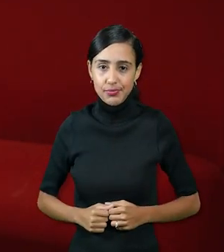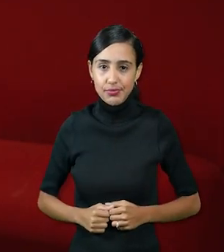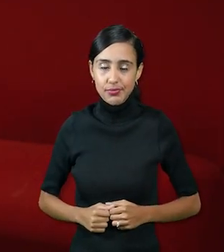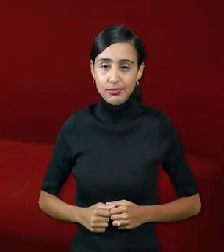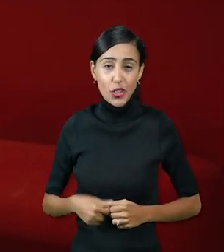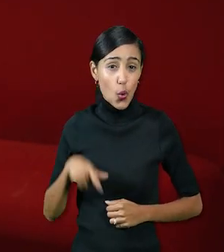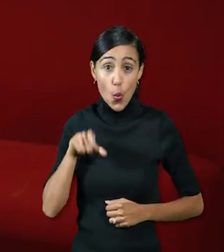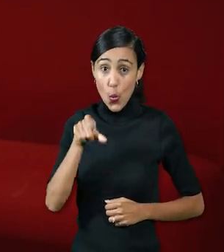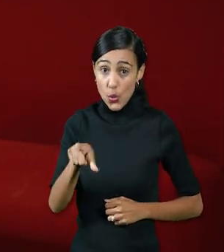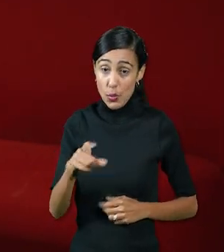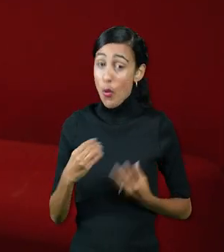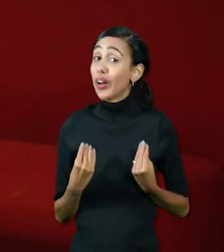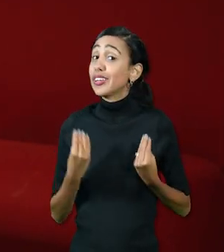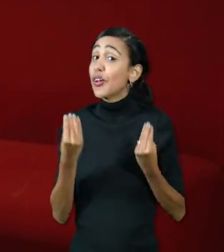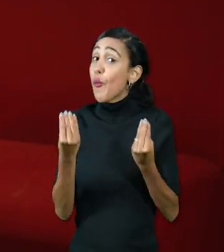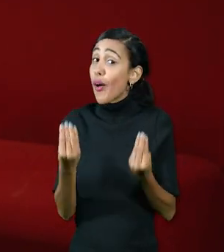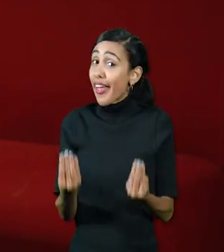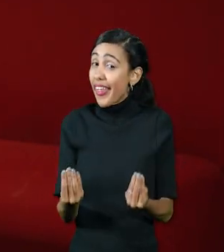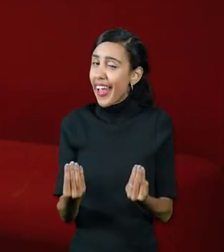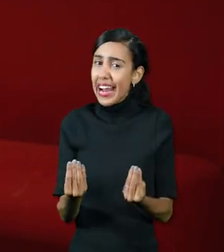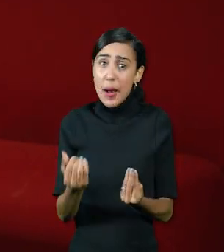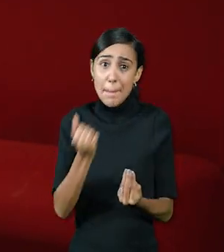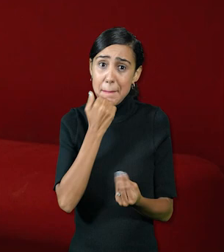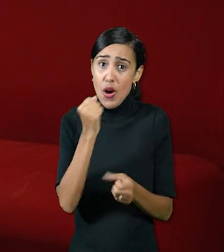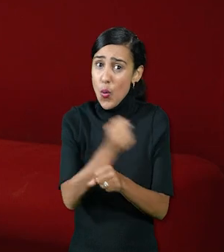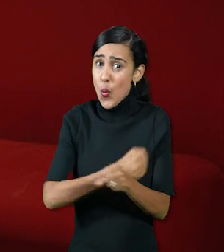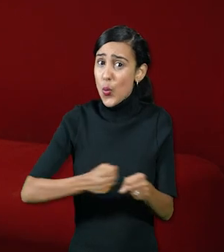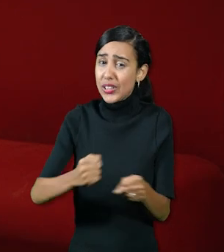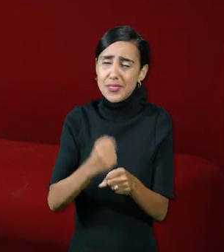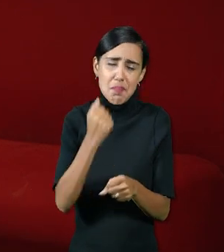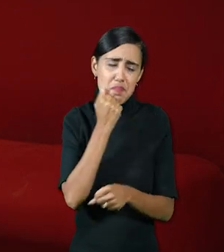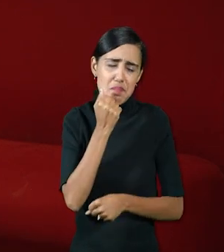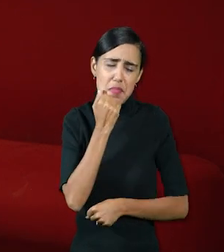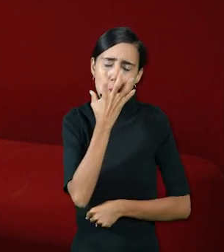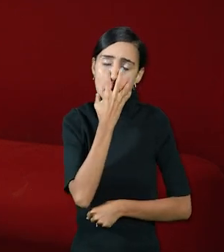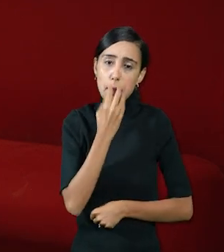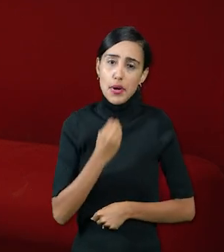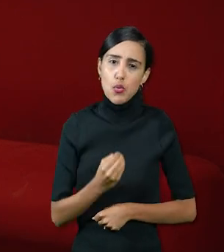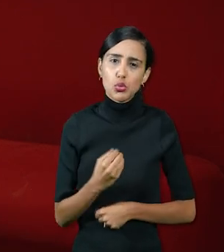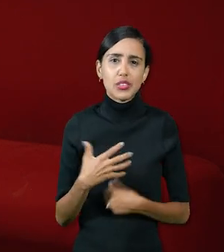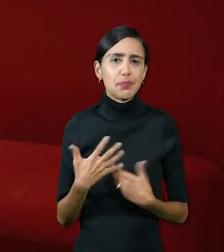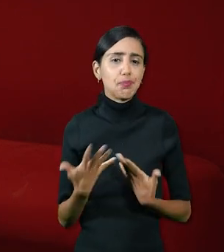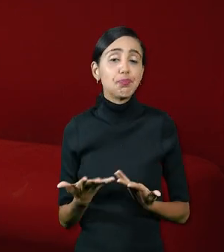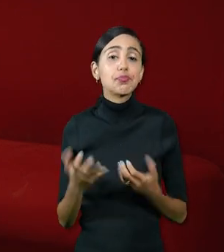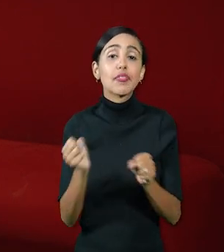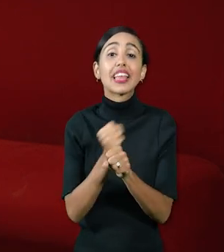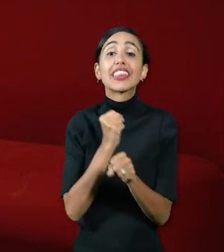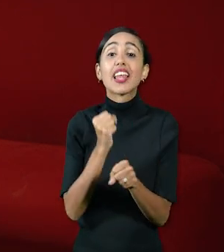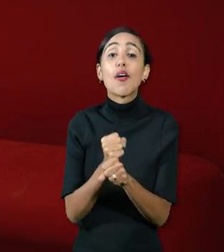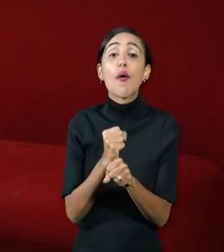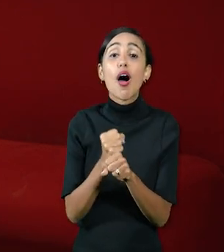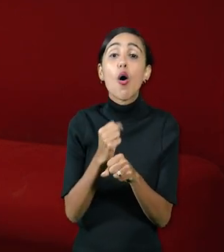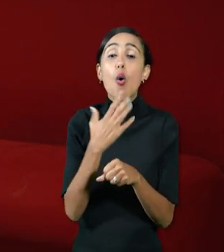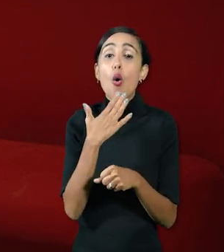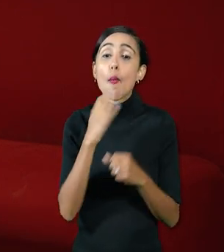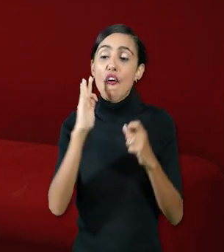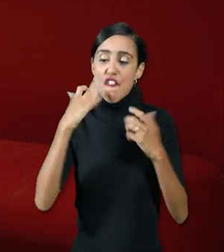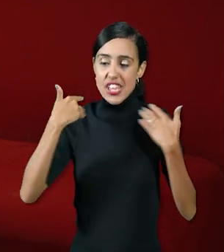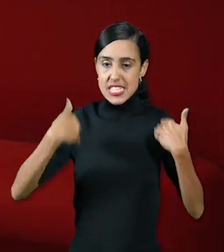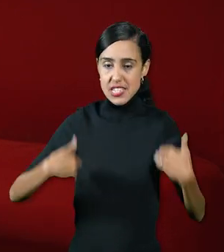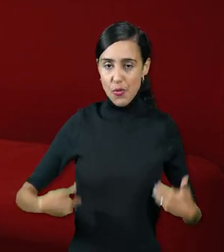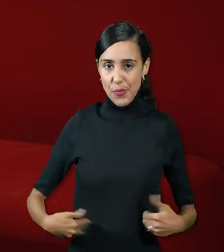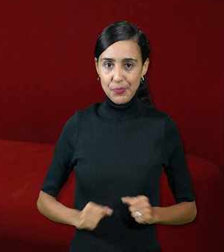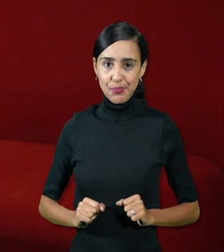herramienta que te voy a regalar es la que más yo utilizo y la que más me gusta es el trabajo a partir de lo físico